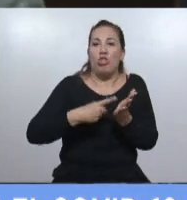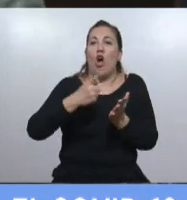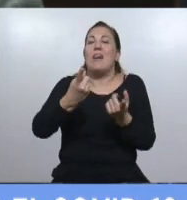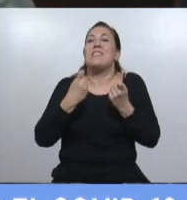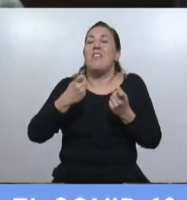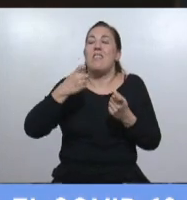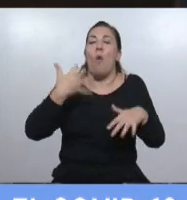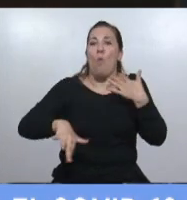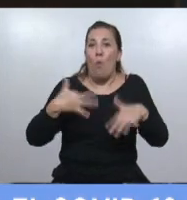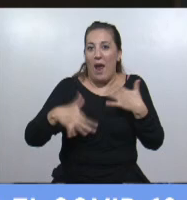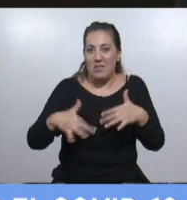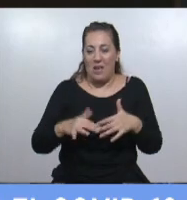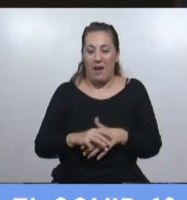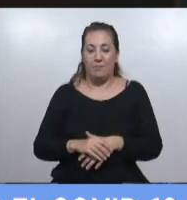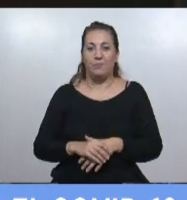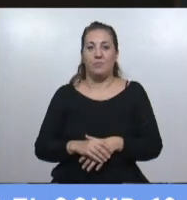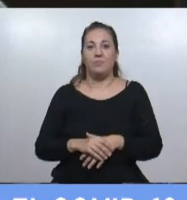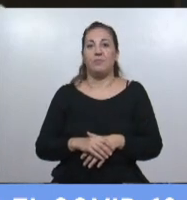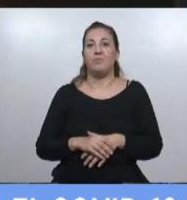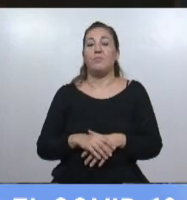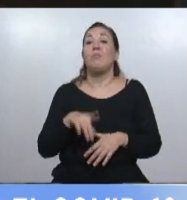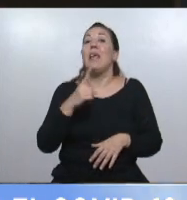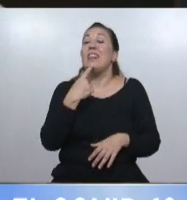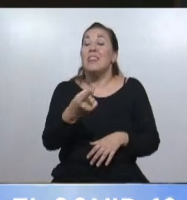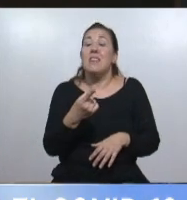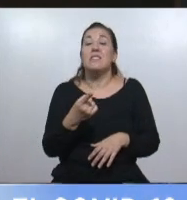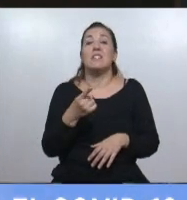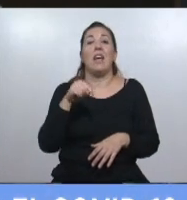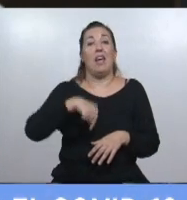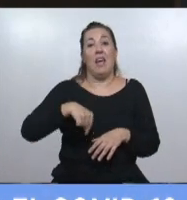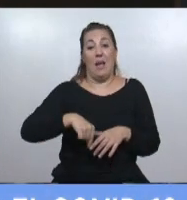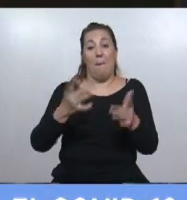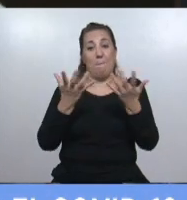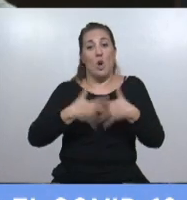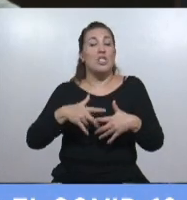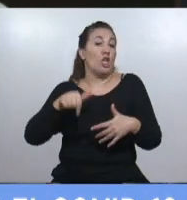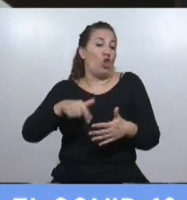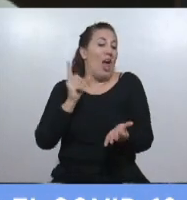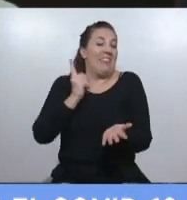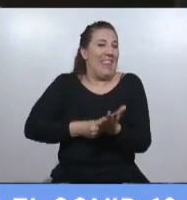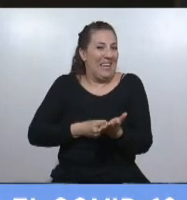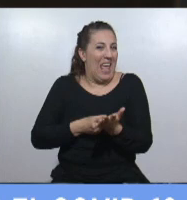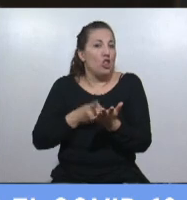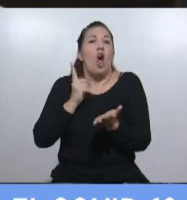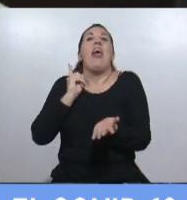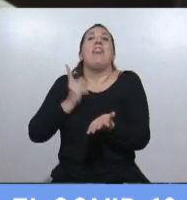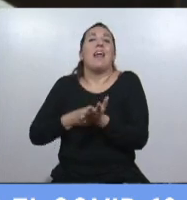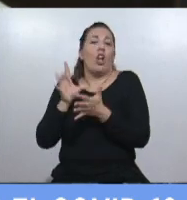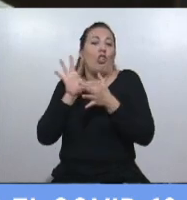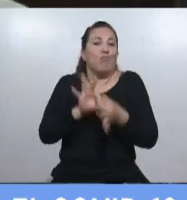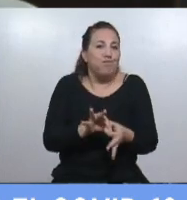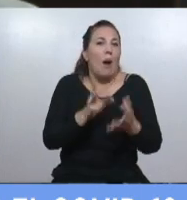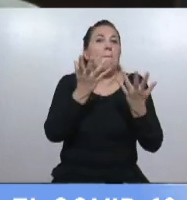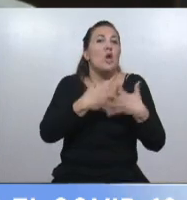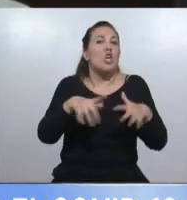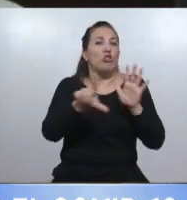de urgencia. Pero decía que este decreto, que está atado a un proyecto de ley que ya discutimos